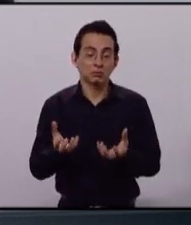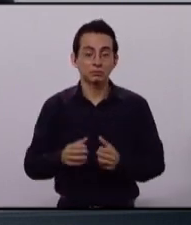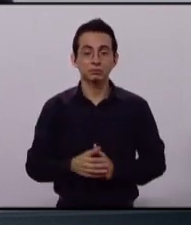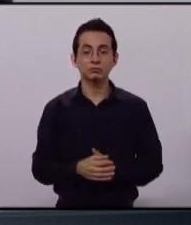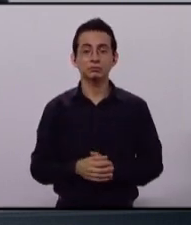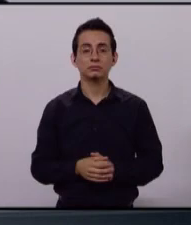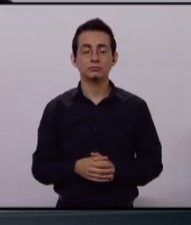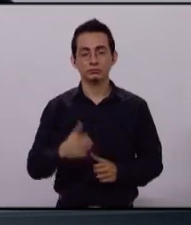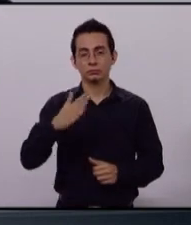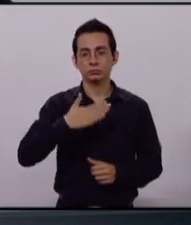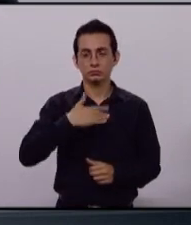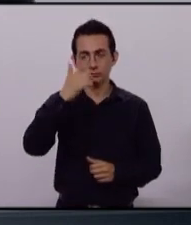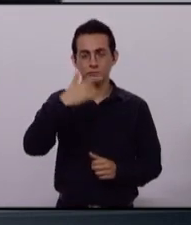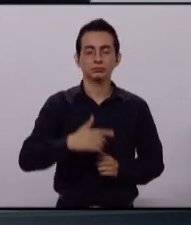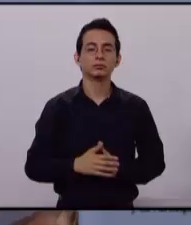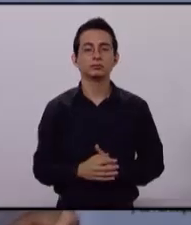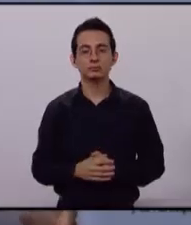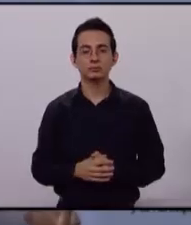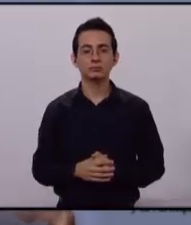Buenas noches.